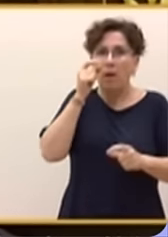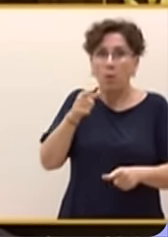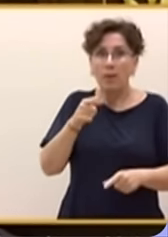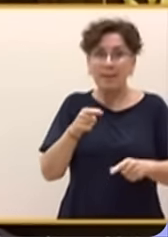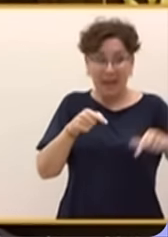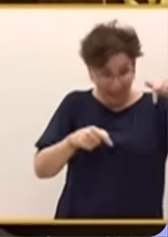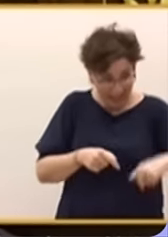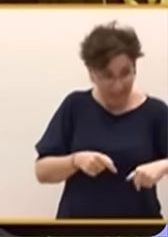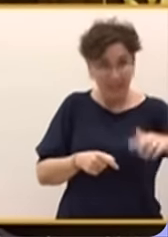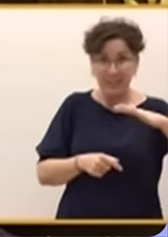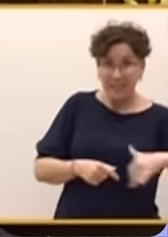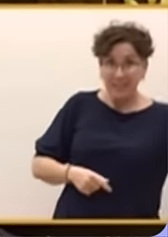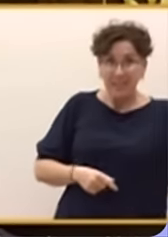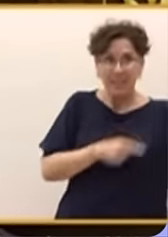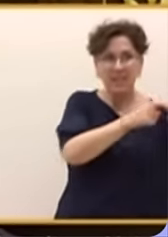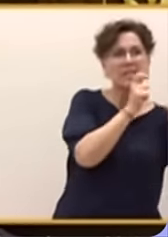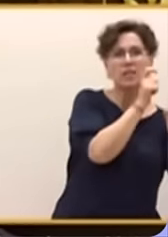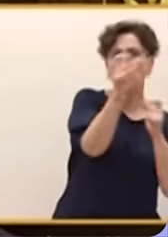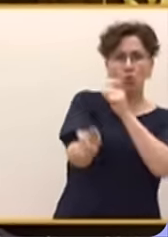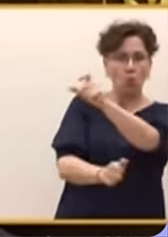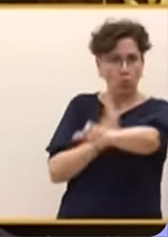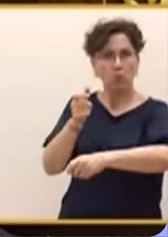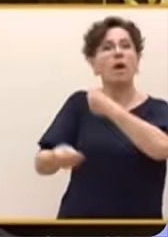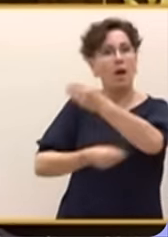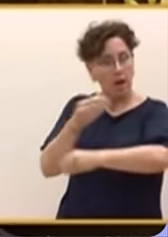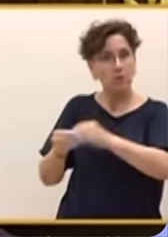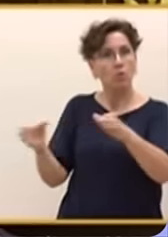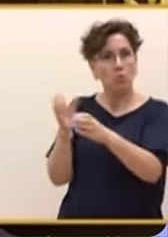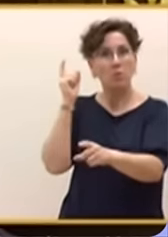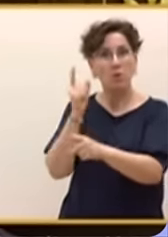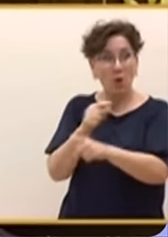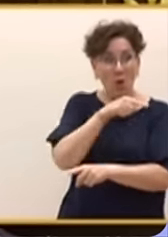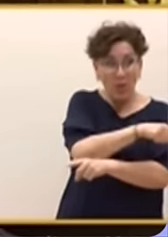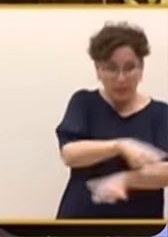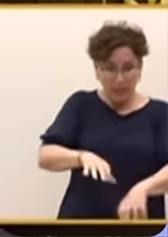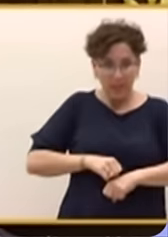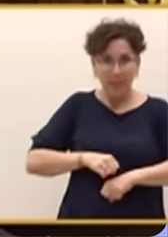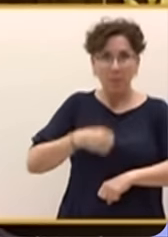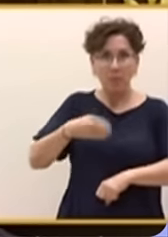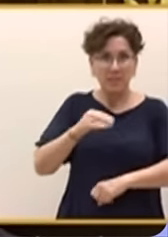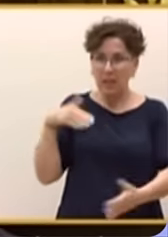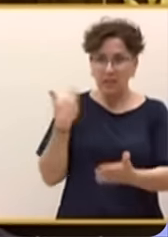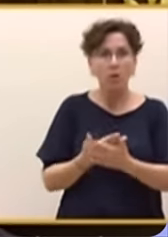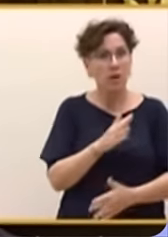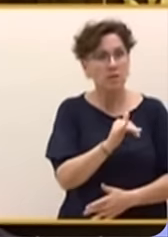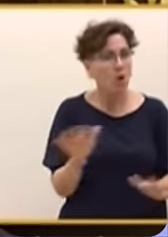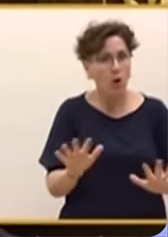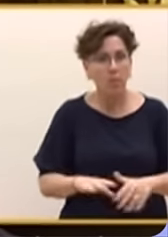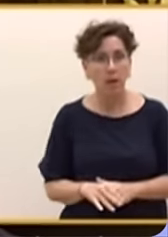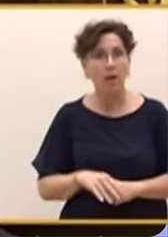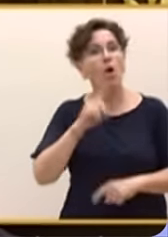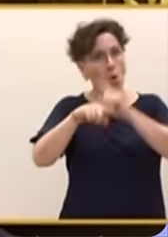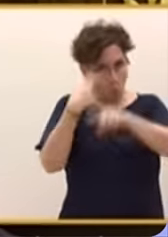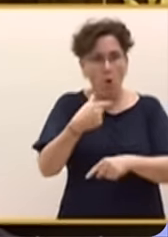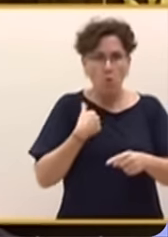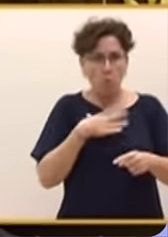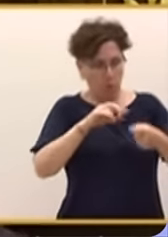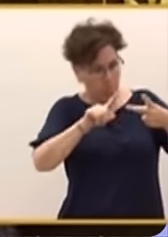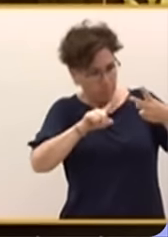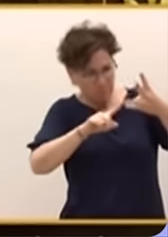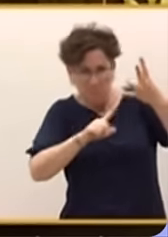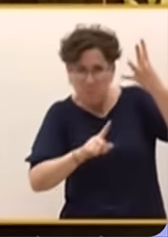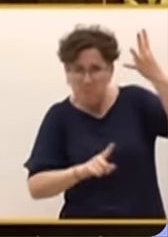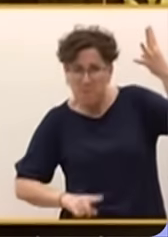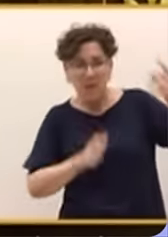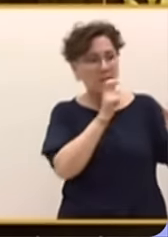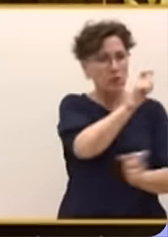esa bancada, se han lanzado contra la oposición desde que usted llegó aquí. Terrible, ¿sí? Luego, si quiere, se los podemos relatar uno por uno